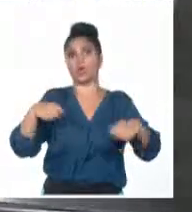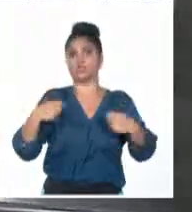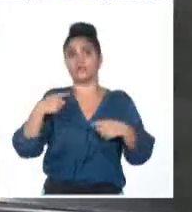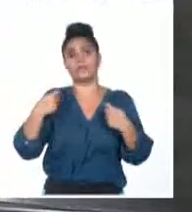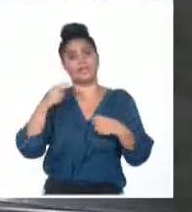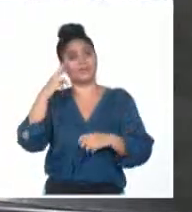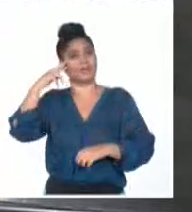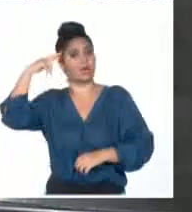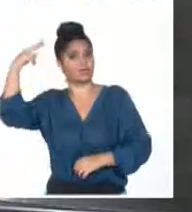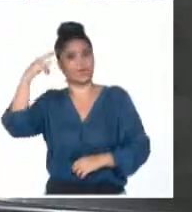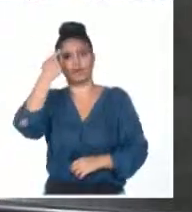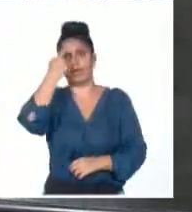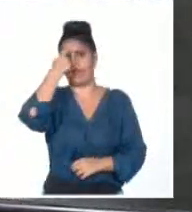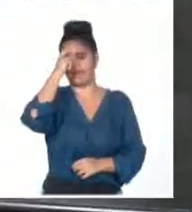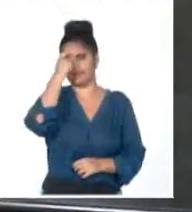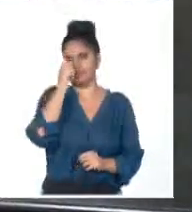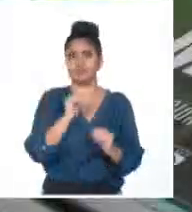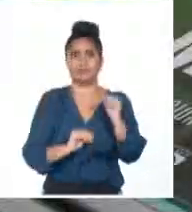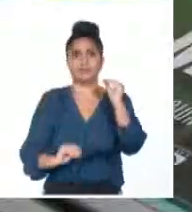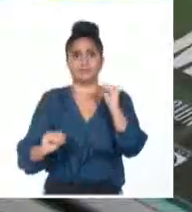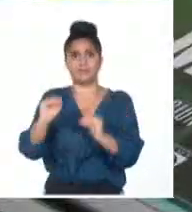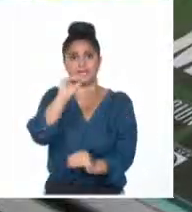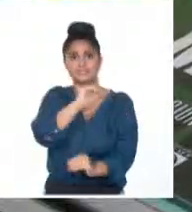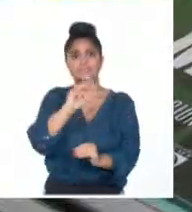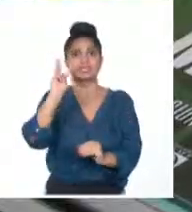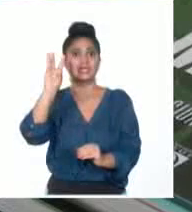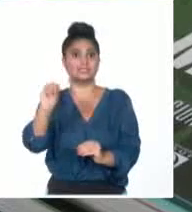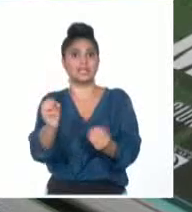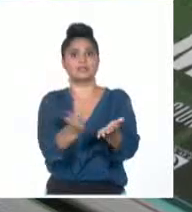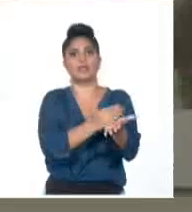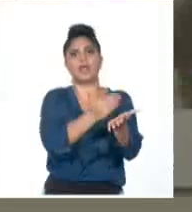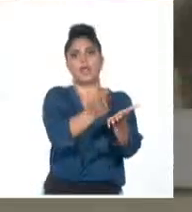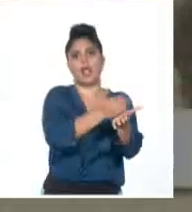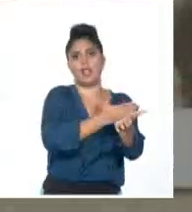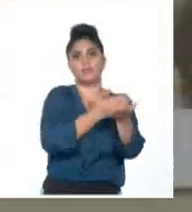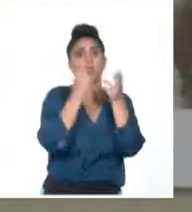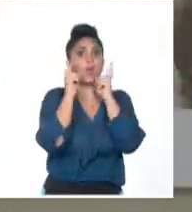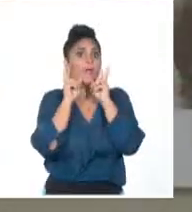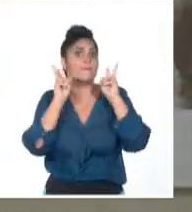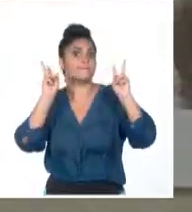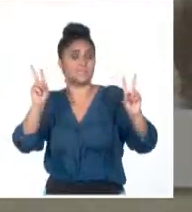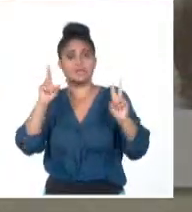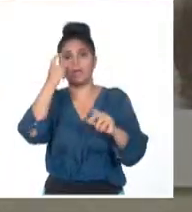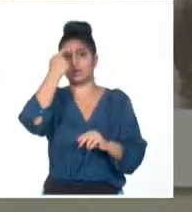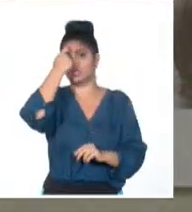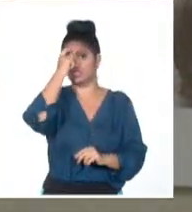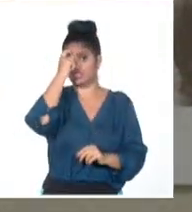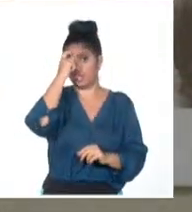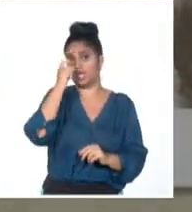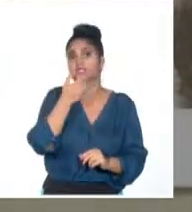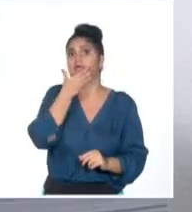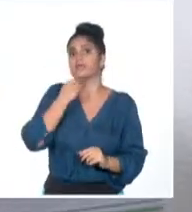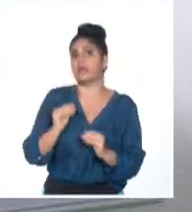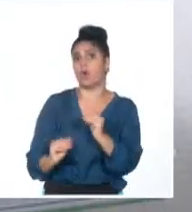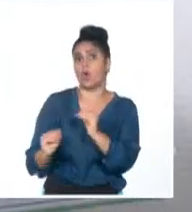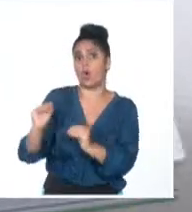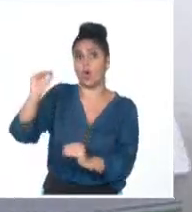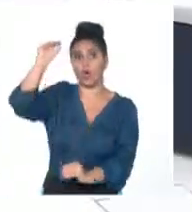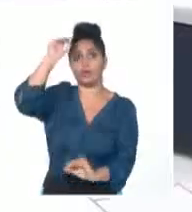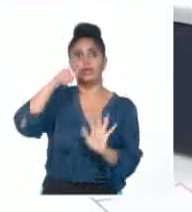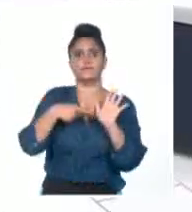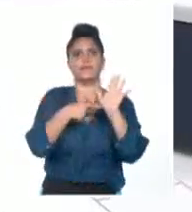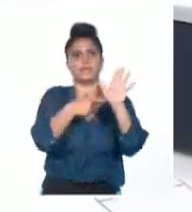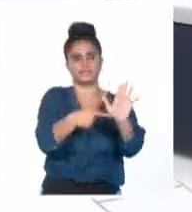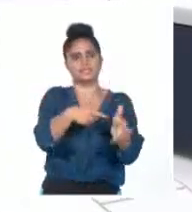resto del mundo. Más de una treintena de libros dedicados a la vida y obra del Che han sido publicados por la Casa Editorial